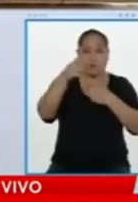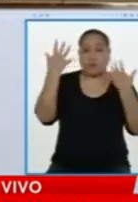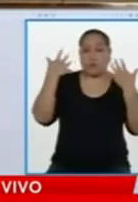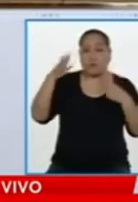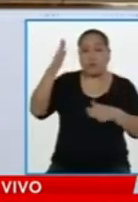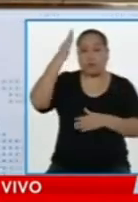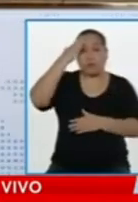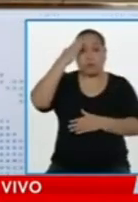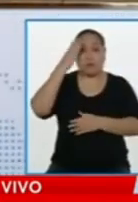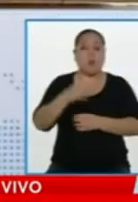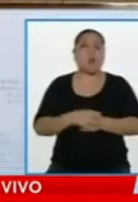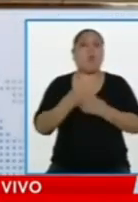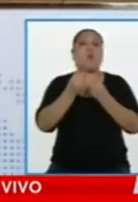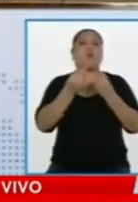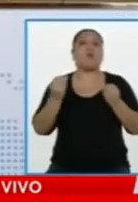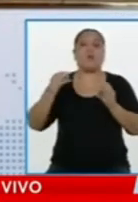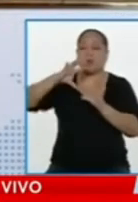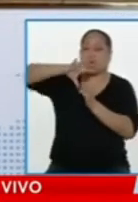la gente.